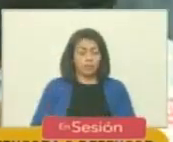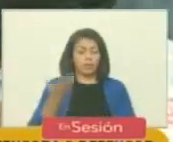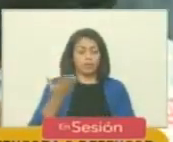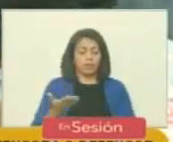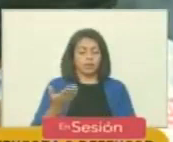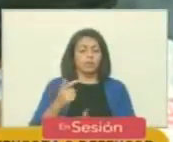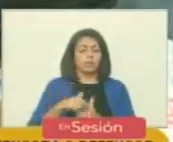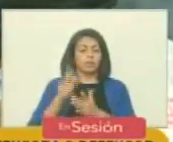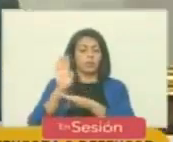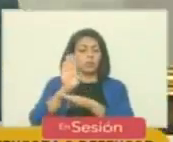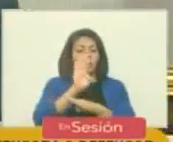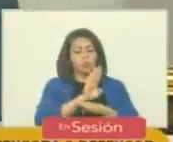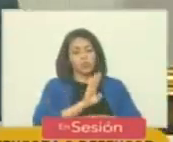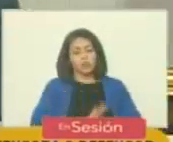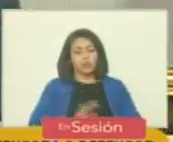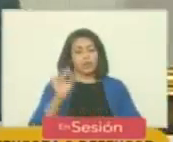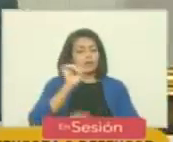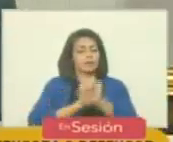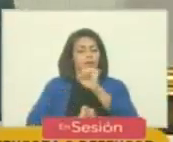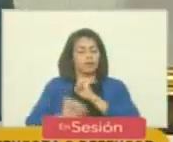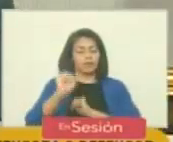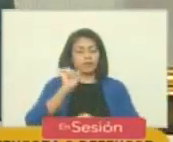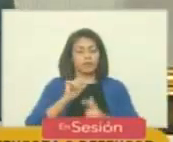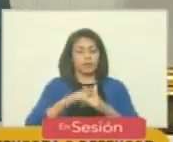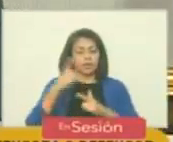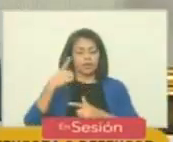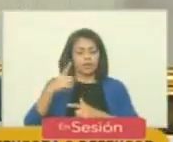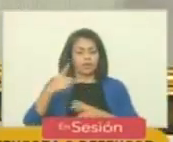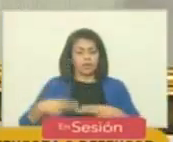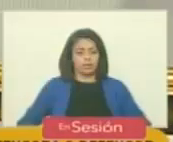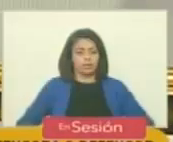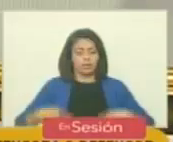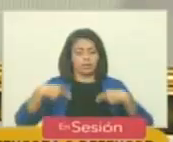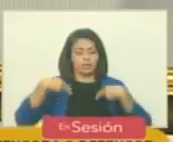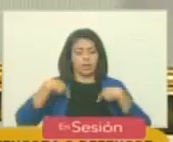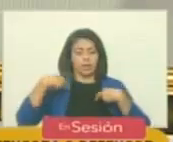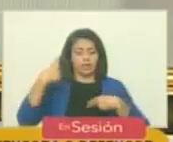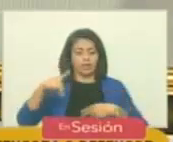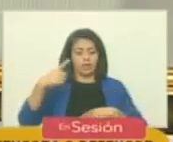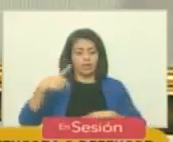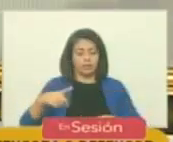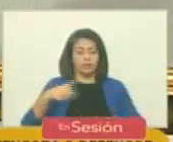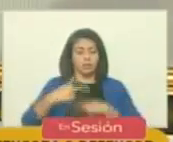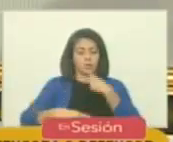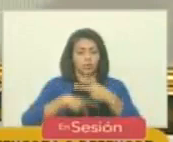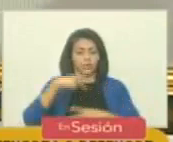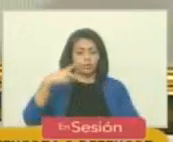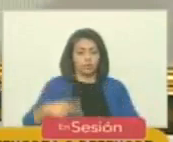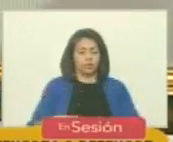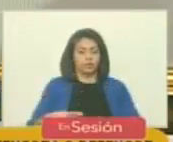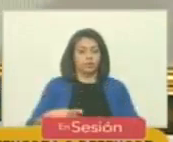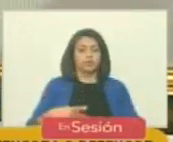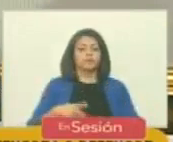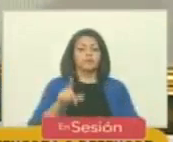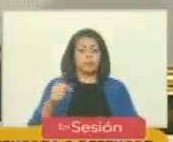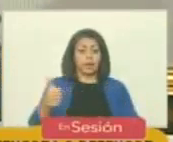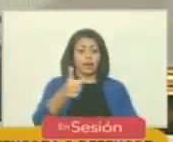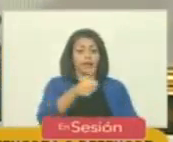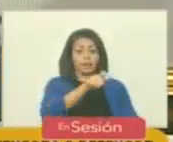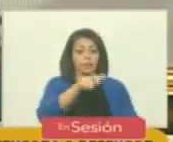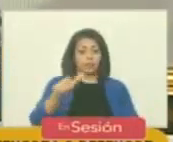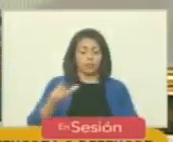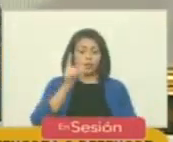en la preservación y la defensa de los derechos humanos y del derecho al debido proceso de cada venezolana